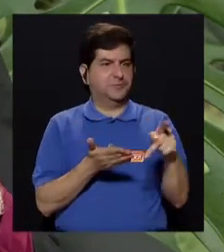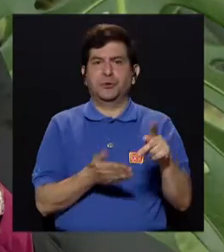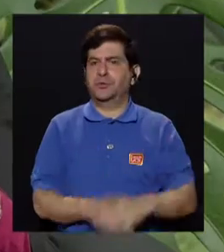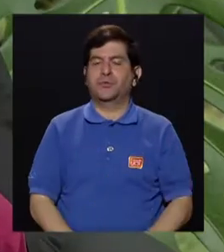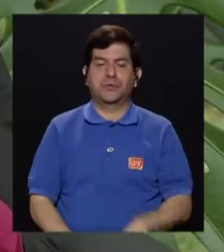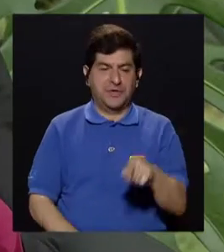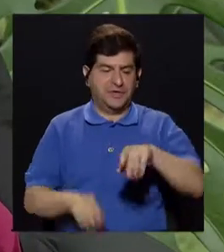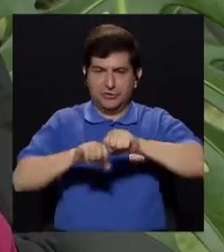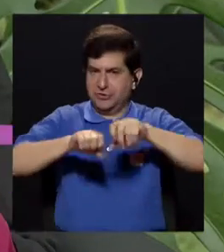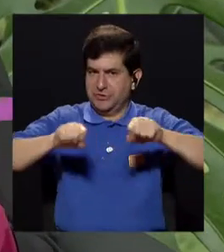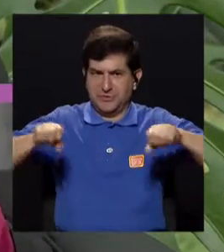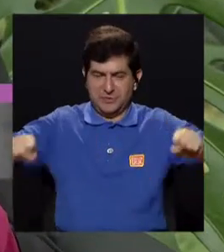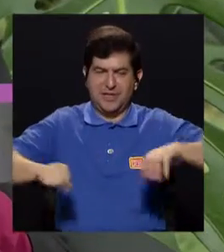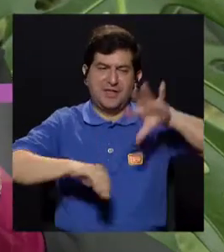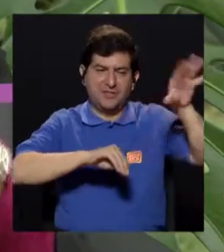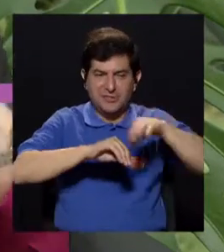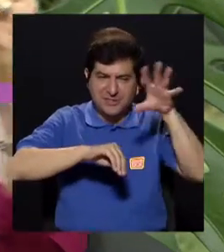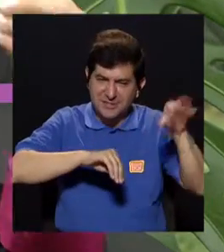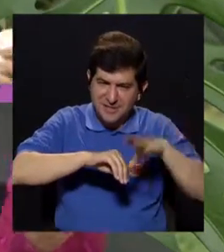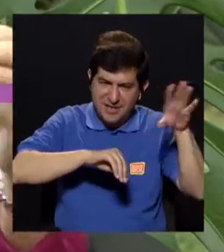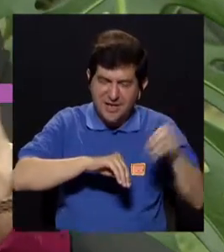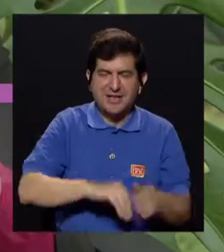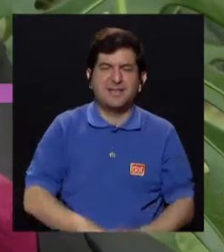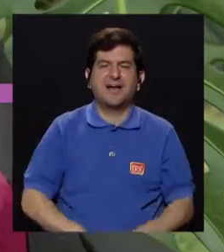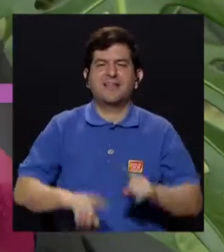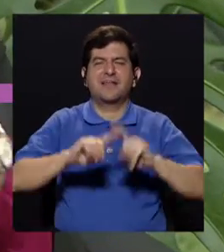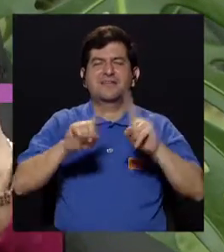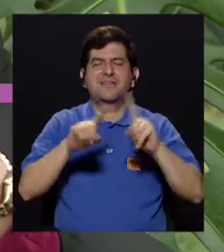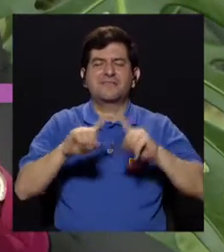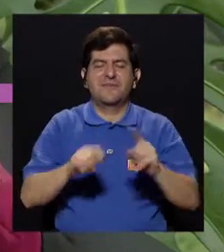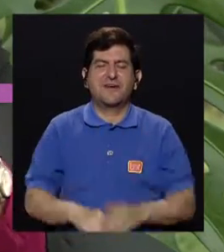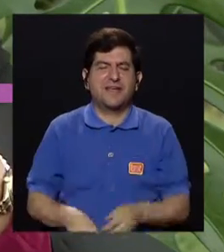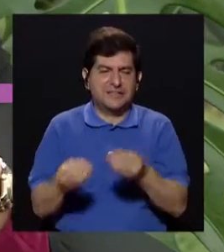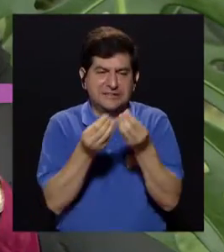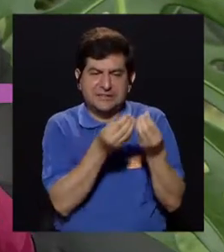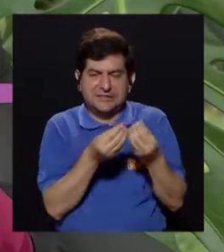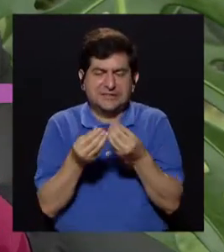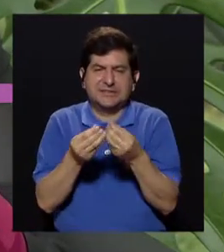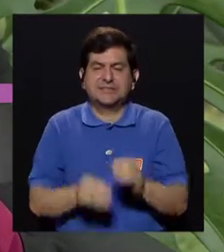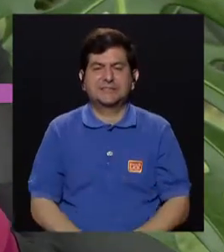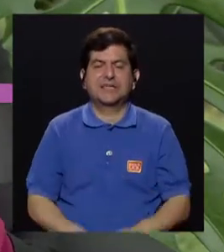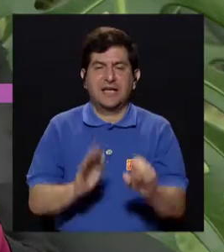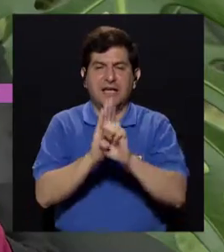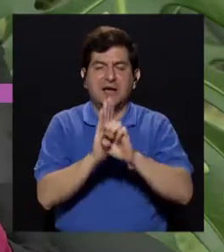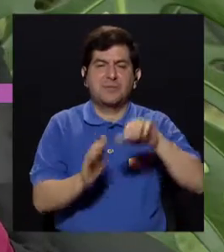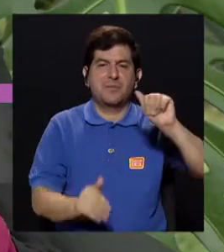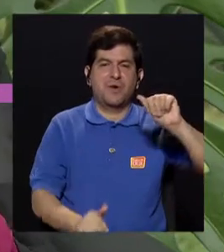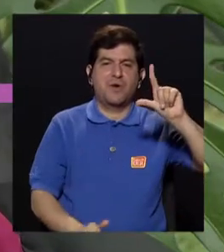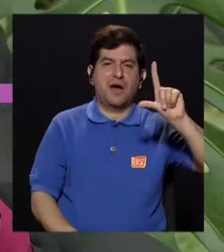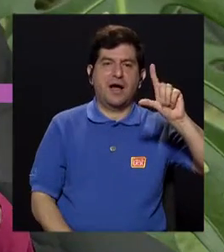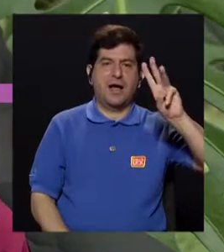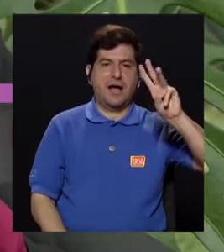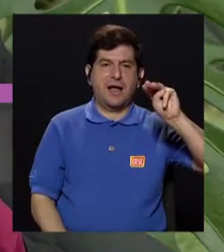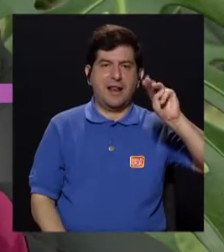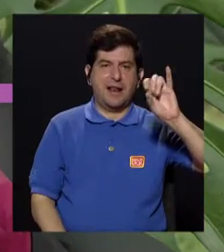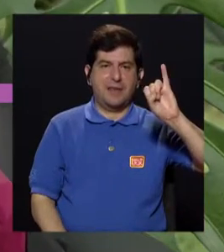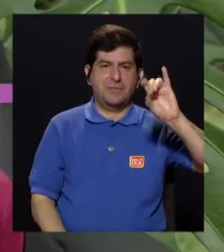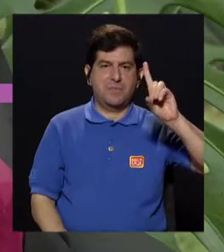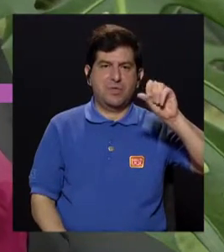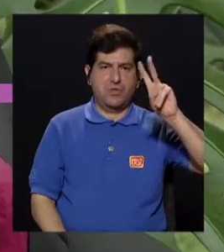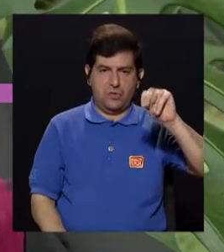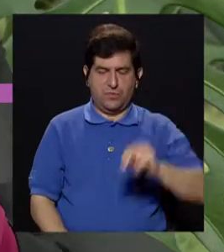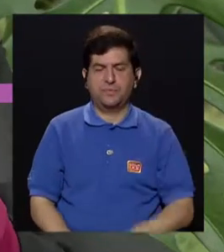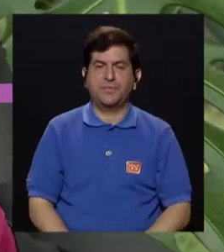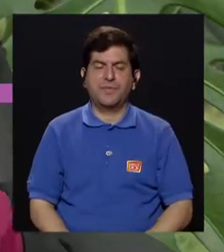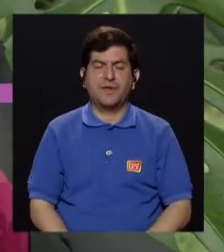puro los embutidos, sino que se le agregan otros almidones para hacer cierta textura. Entonces, que